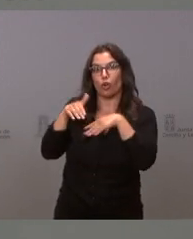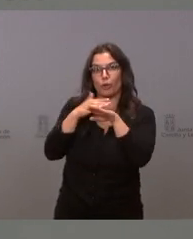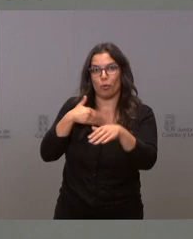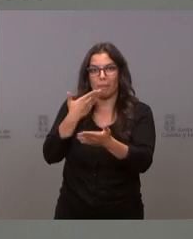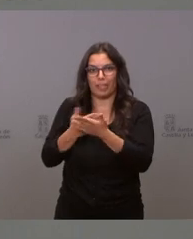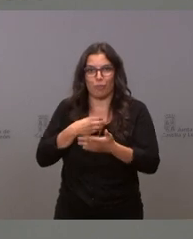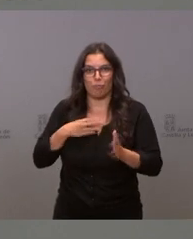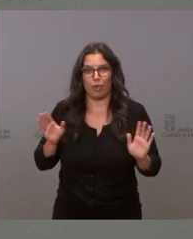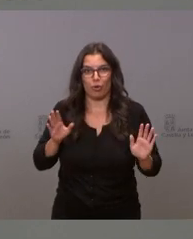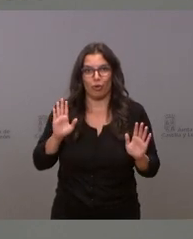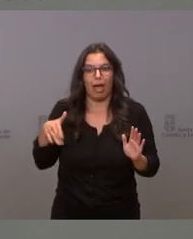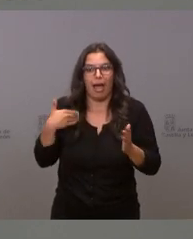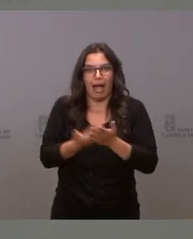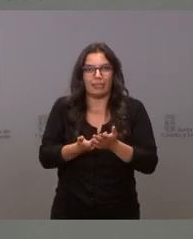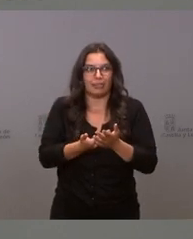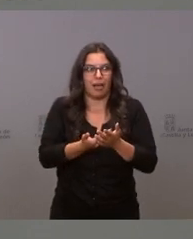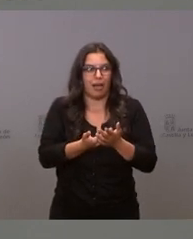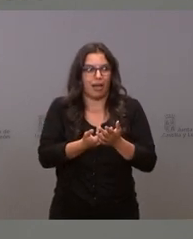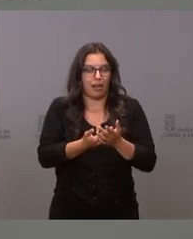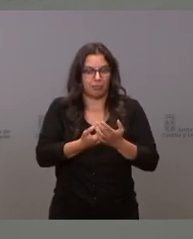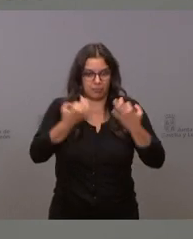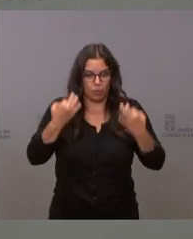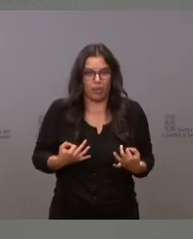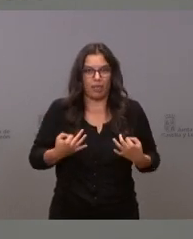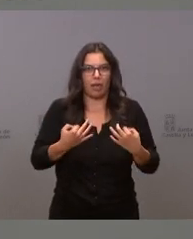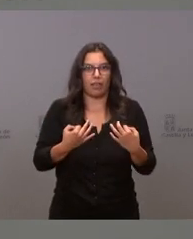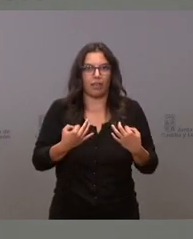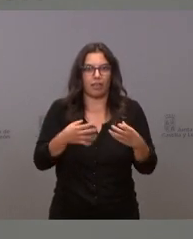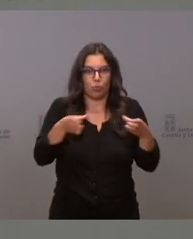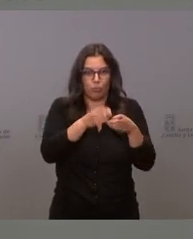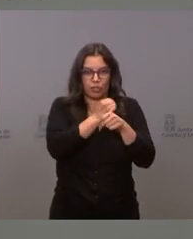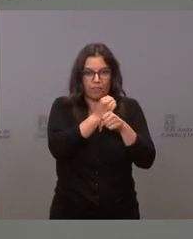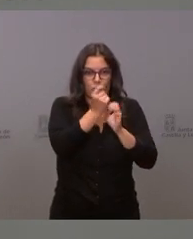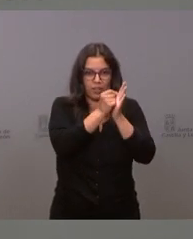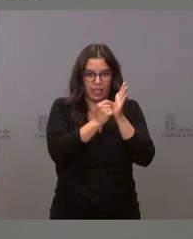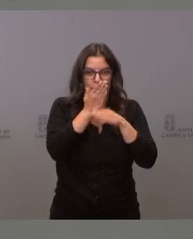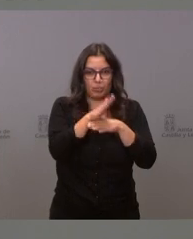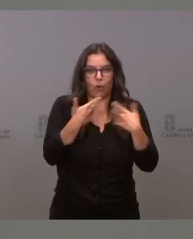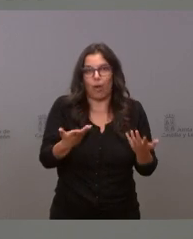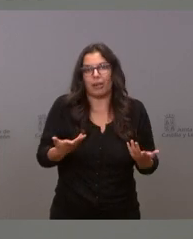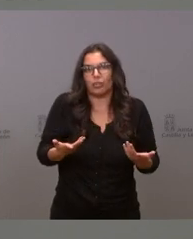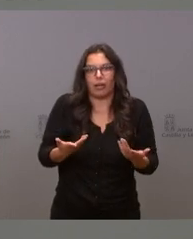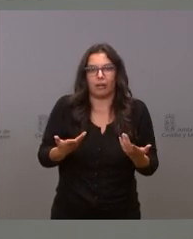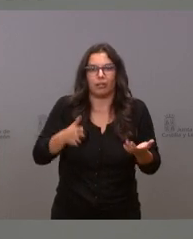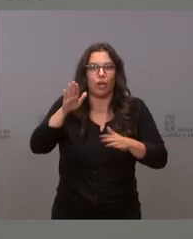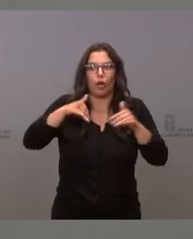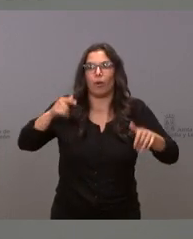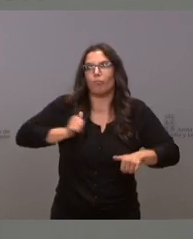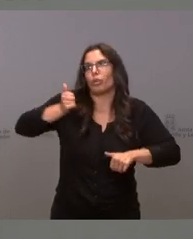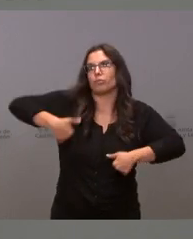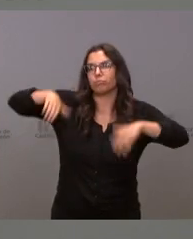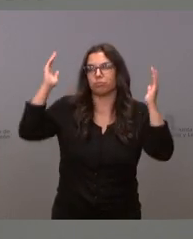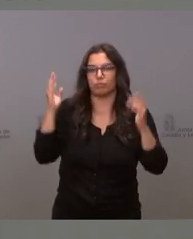hasta que no tengamos claro cuáles son las medidas que vamos a proponer no convocamos por si acaso